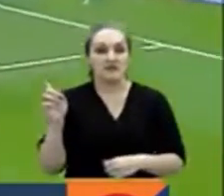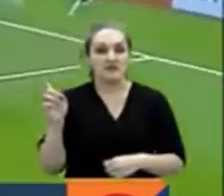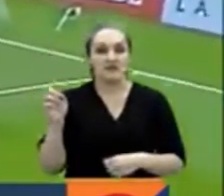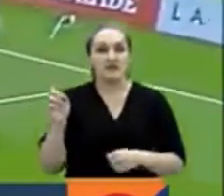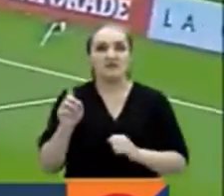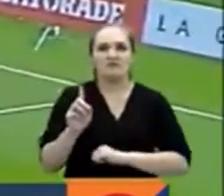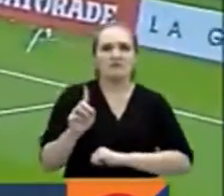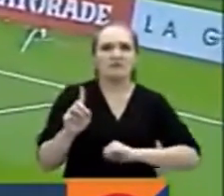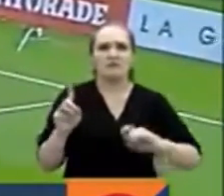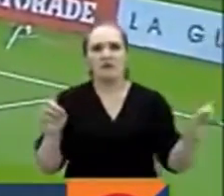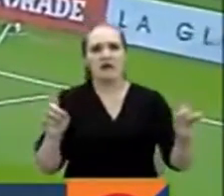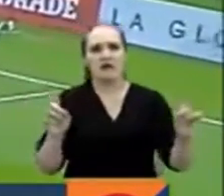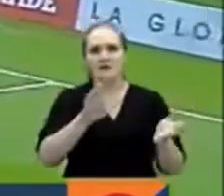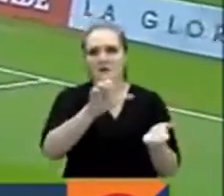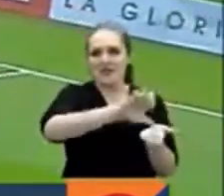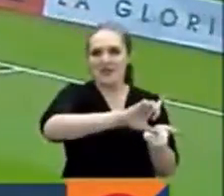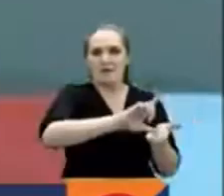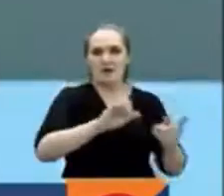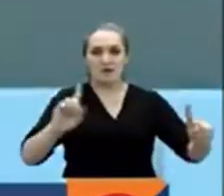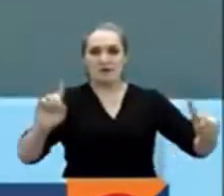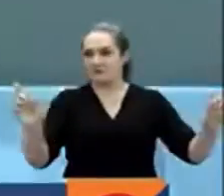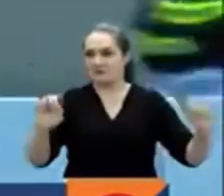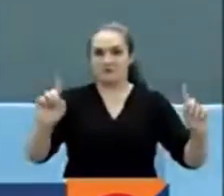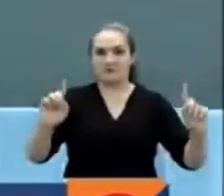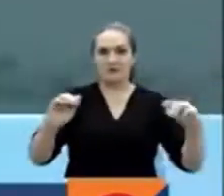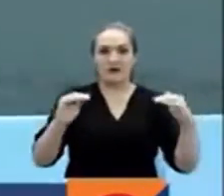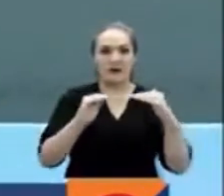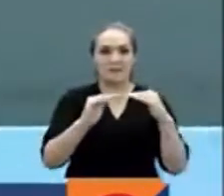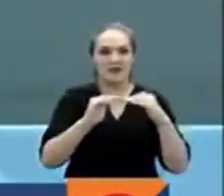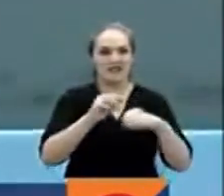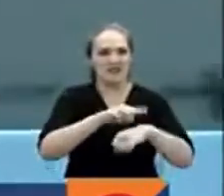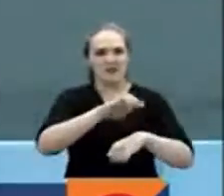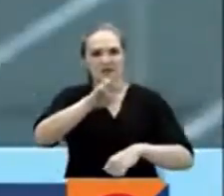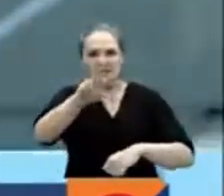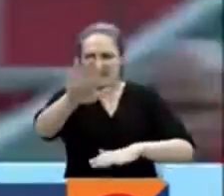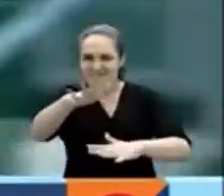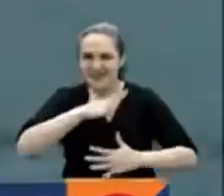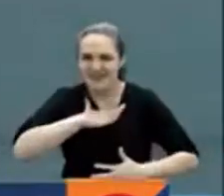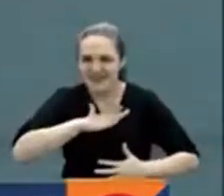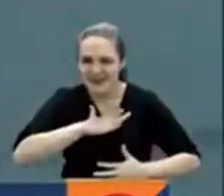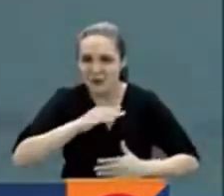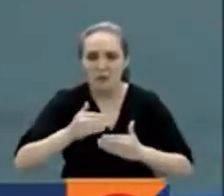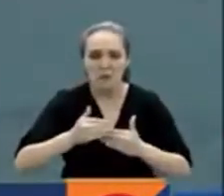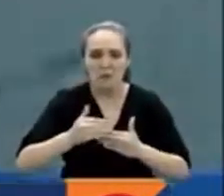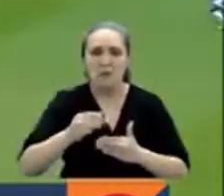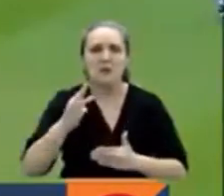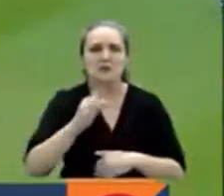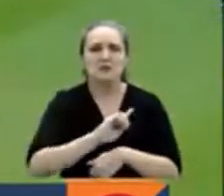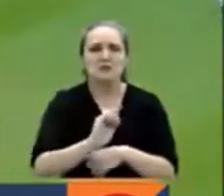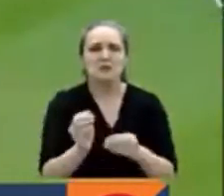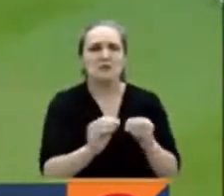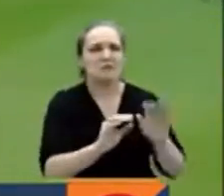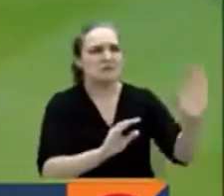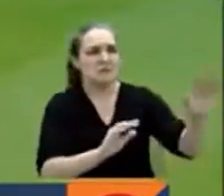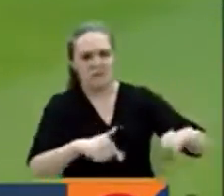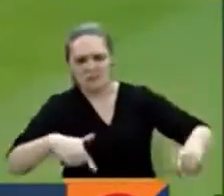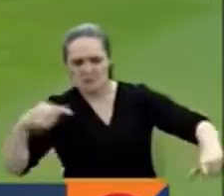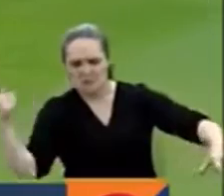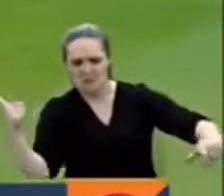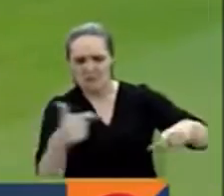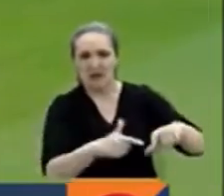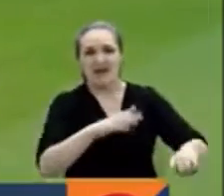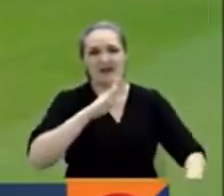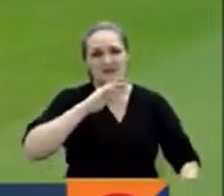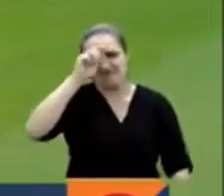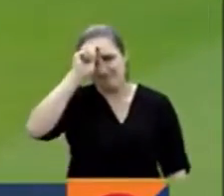para poder obtener la paridad en este minuto 32. Pero tranquilos, que solo tres minutos le tomó a la capitana, a la